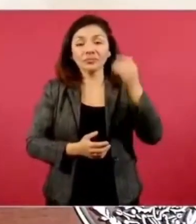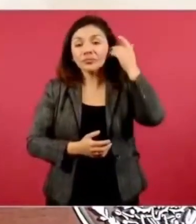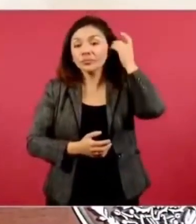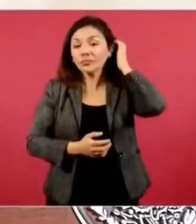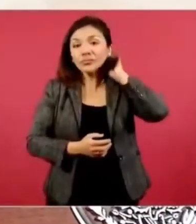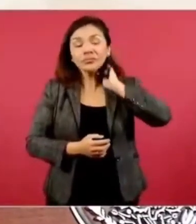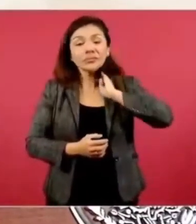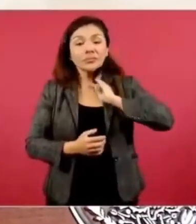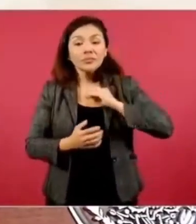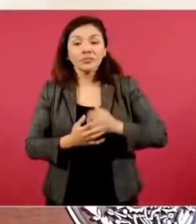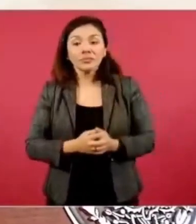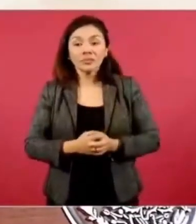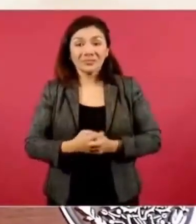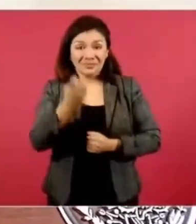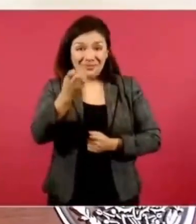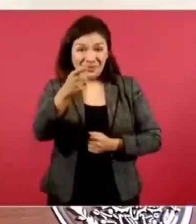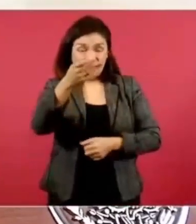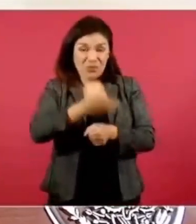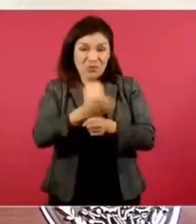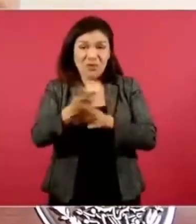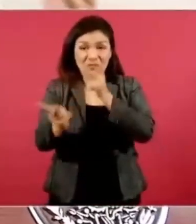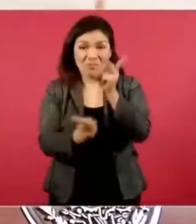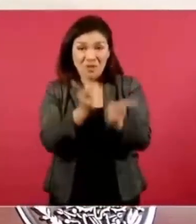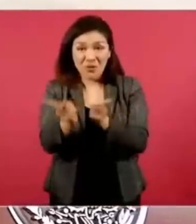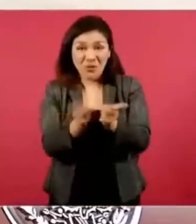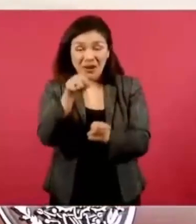Entonces, acerca de lo que tú planteas,